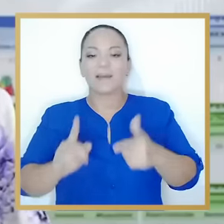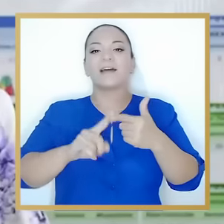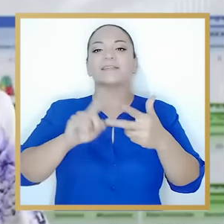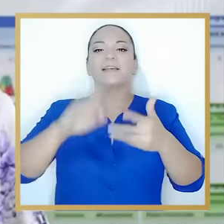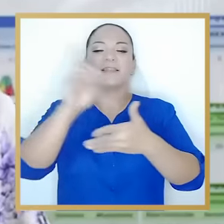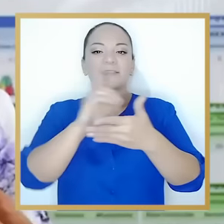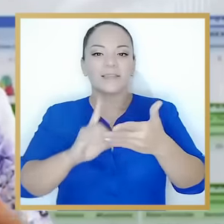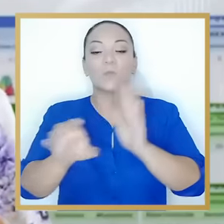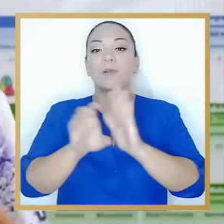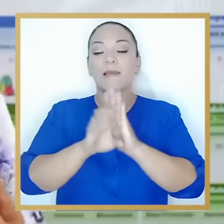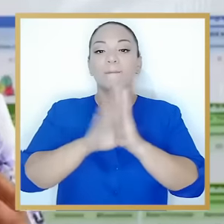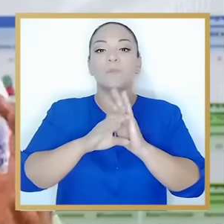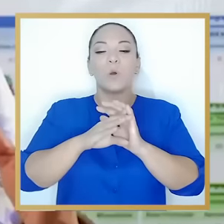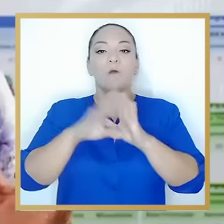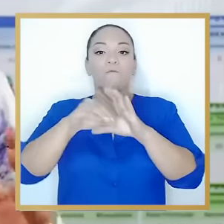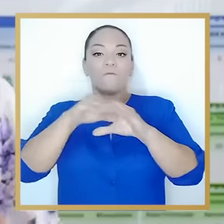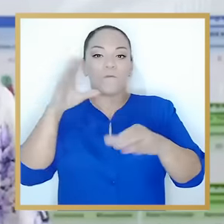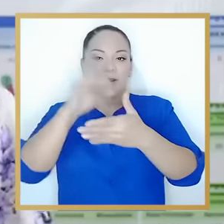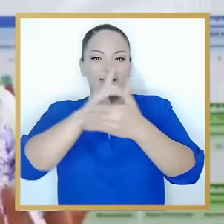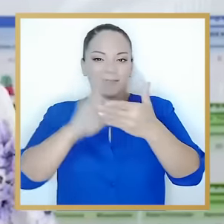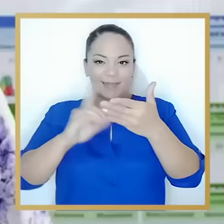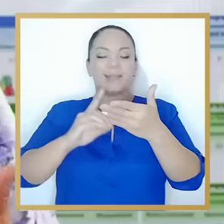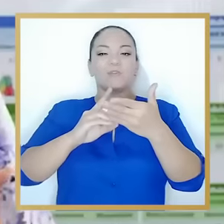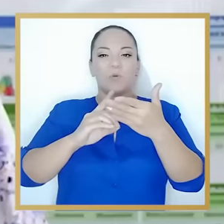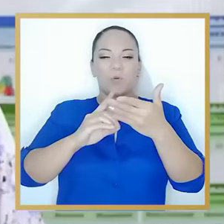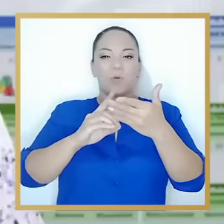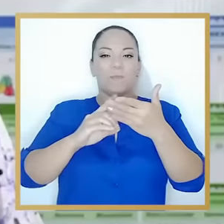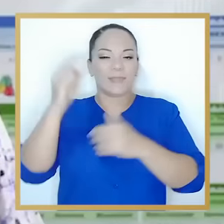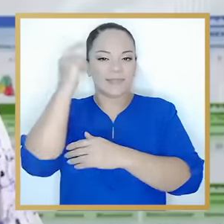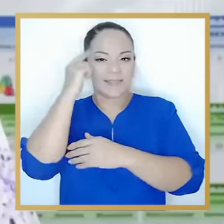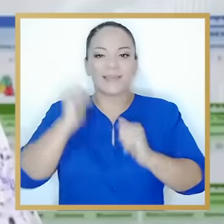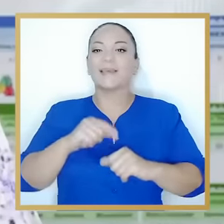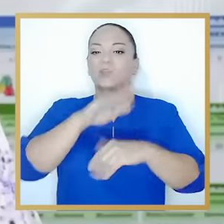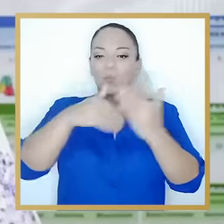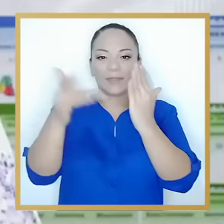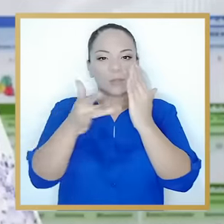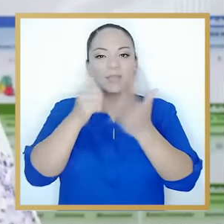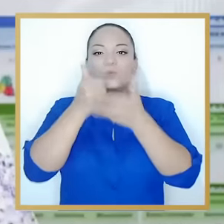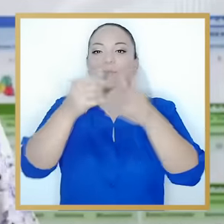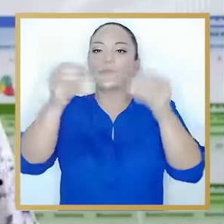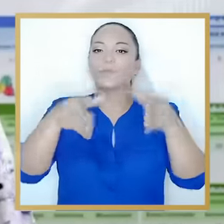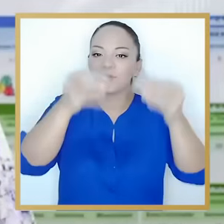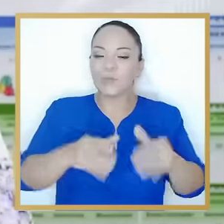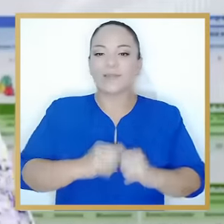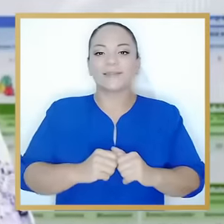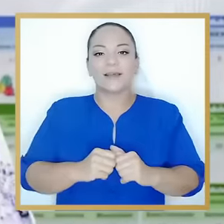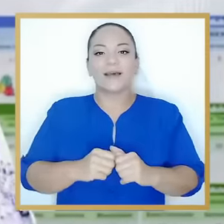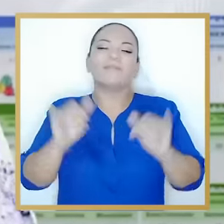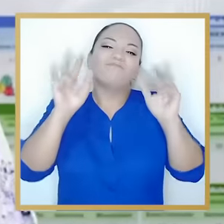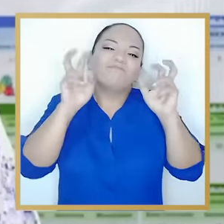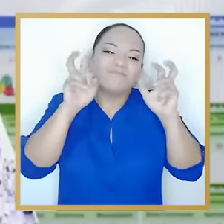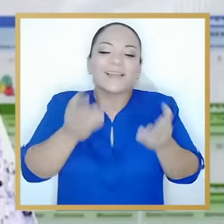pensamiento de diseño, por ejemplo, o design thinking en secundaria. Estas metodologías activas ayudan a los